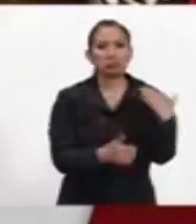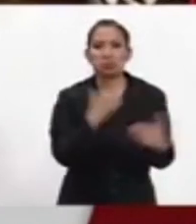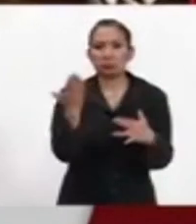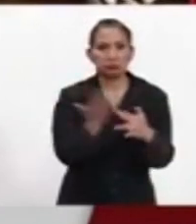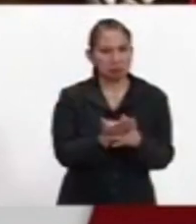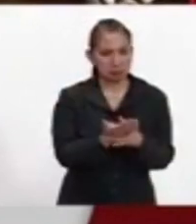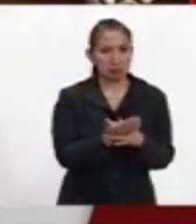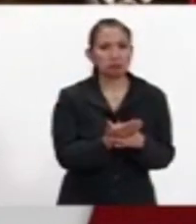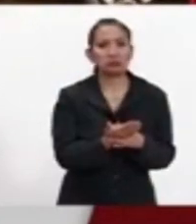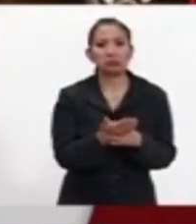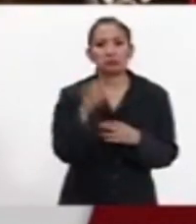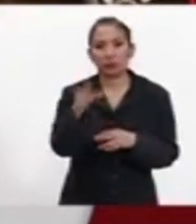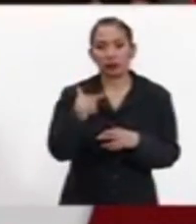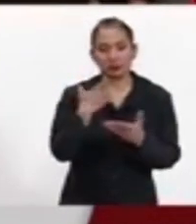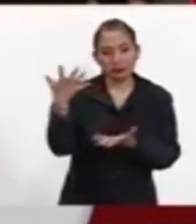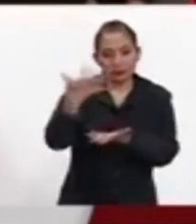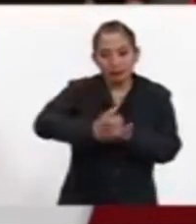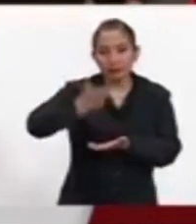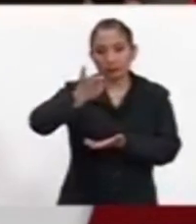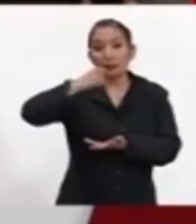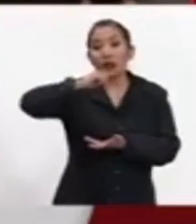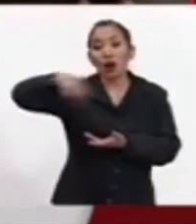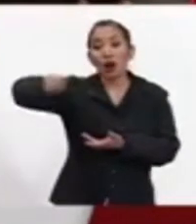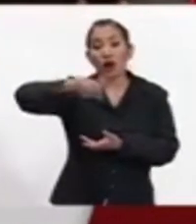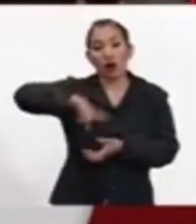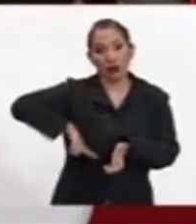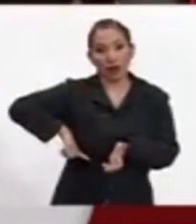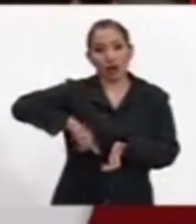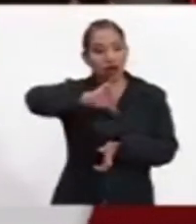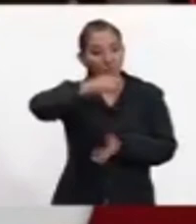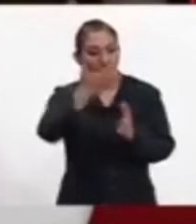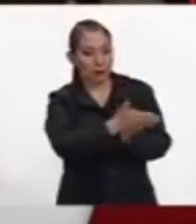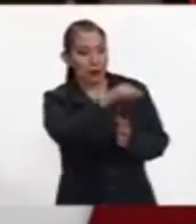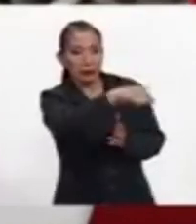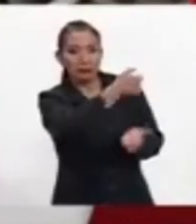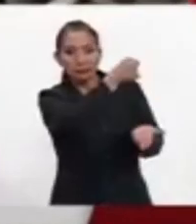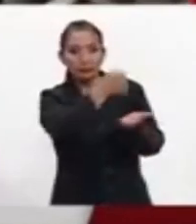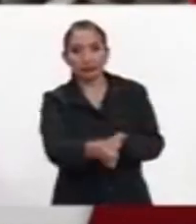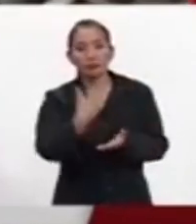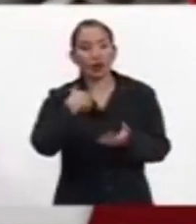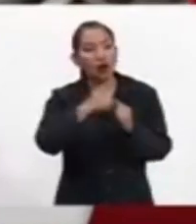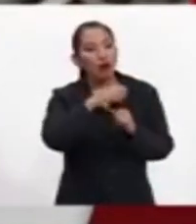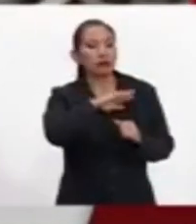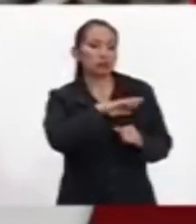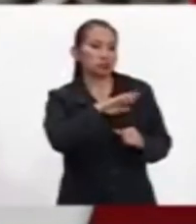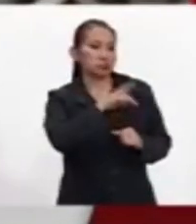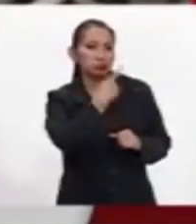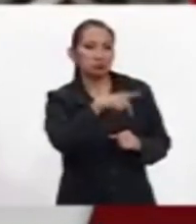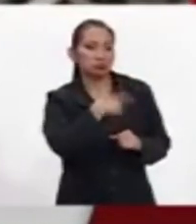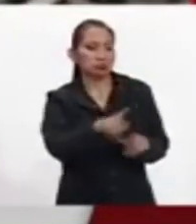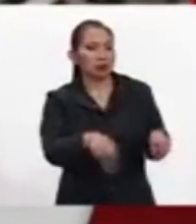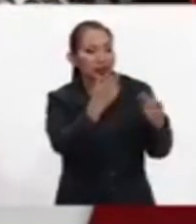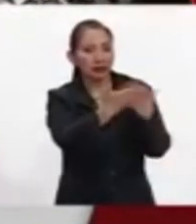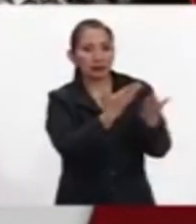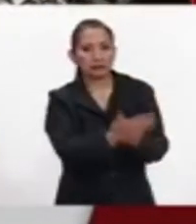parte de sus ingresos, pero viene del sector público, y otra parte lo genera con ingresos propios a través de la